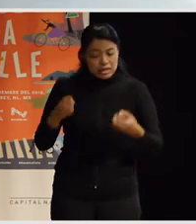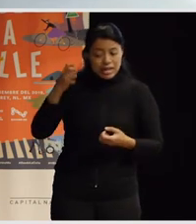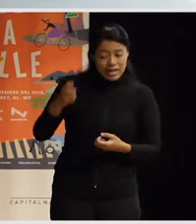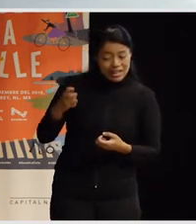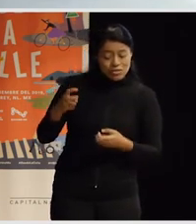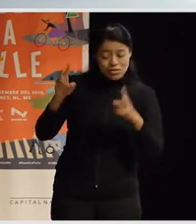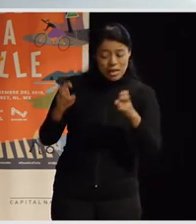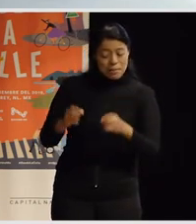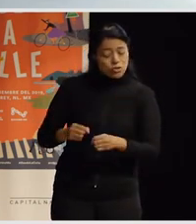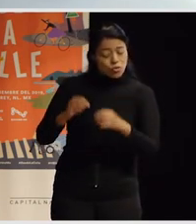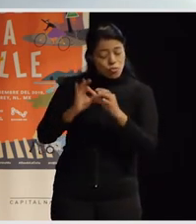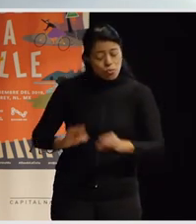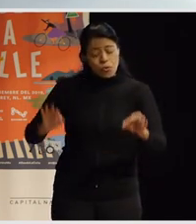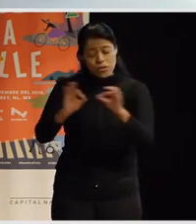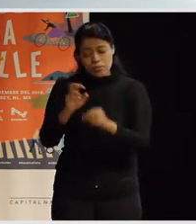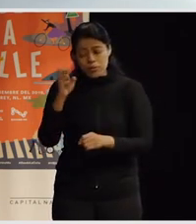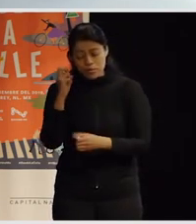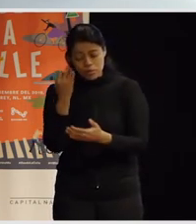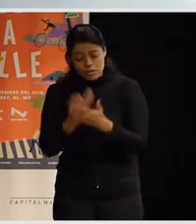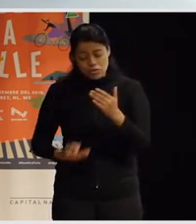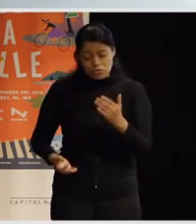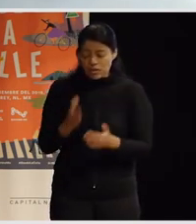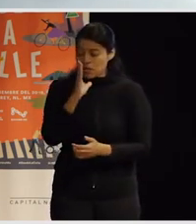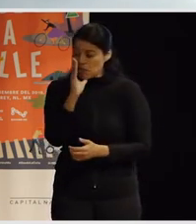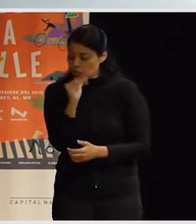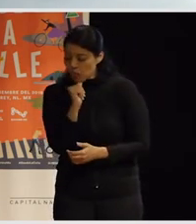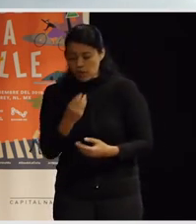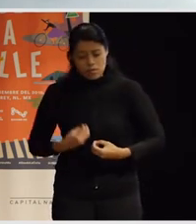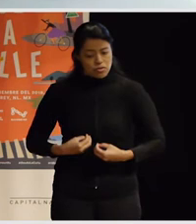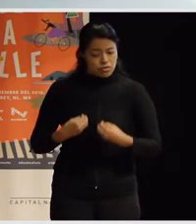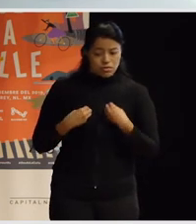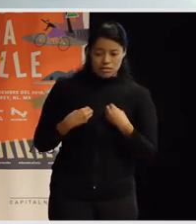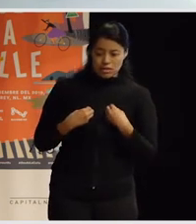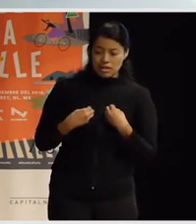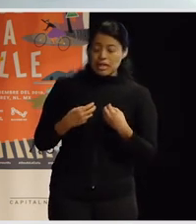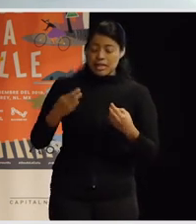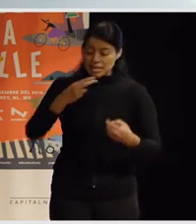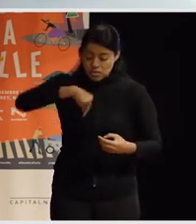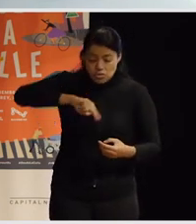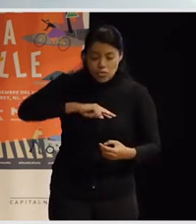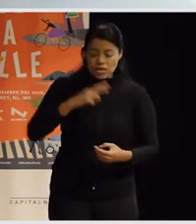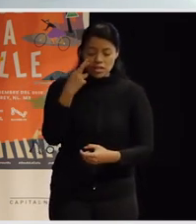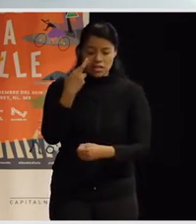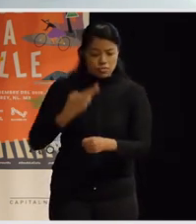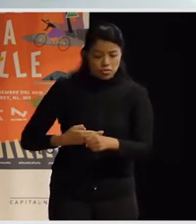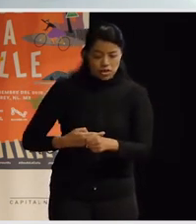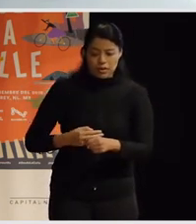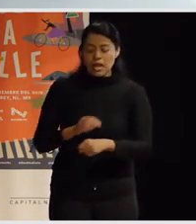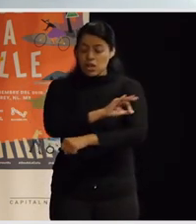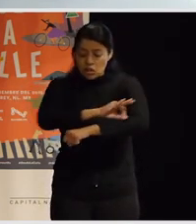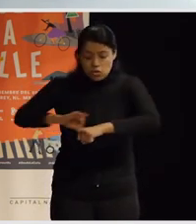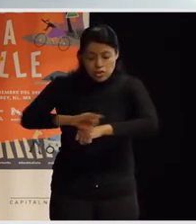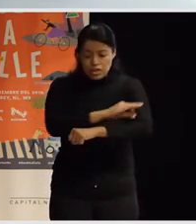podemos vivir, o sea, como que digamos que es que la arquitectura y el urbanismo tiene mucho que ver con eso y tenemos mucha responsabilidad, digamos los arquitectos,